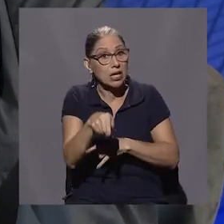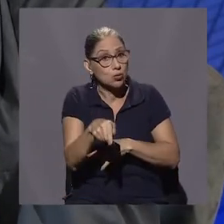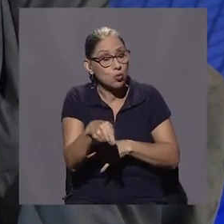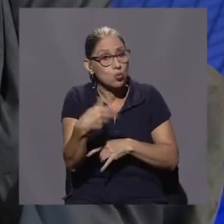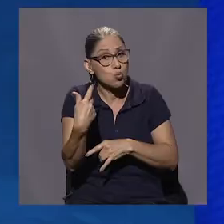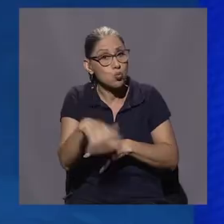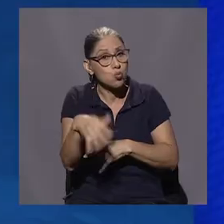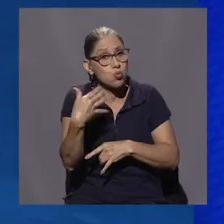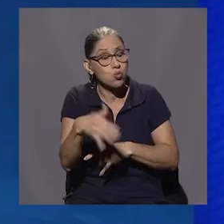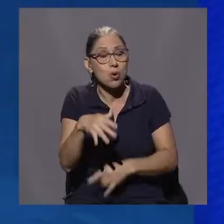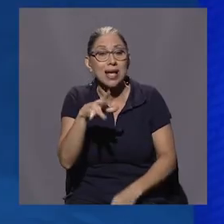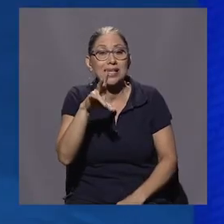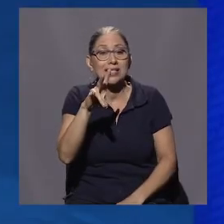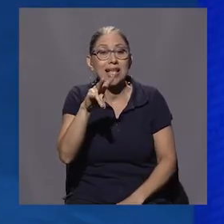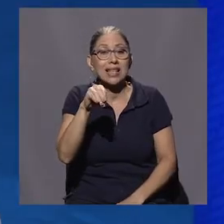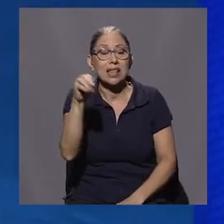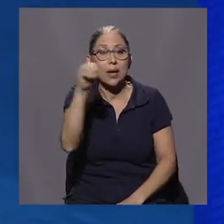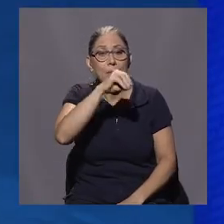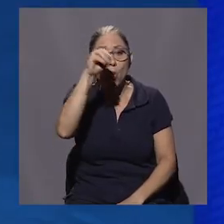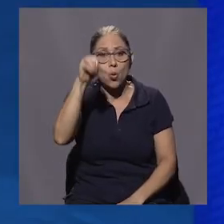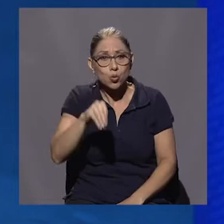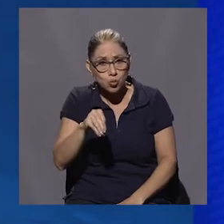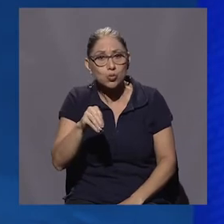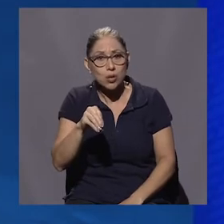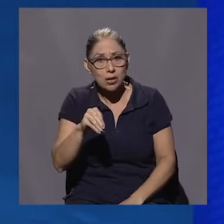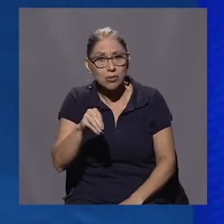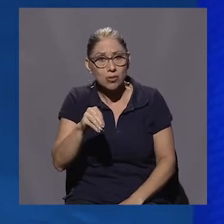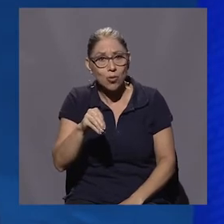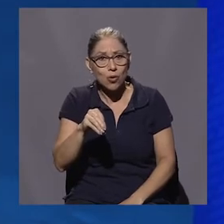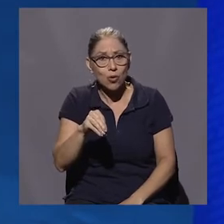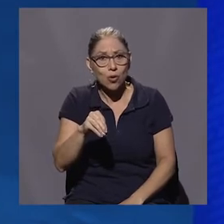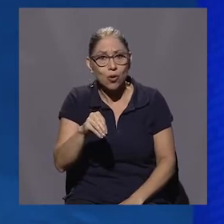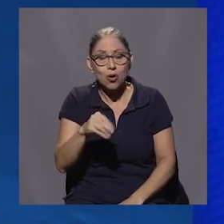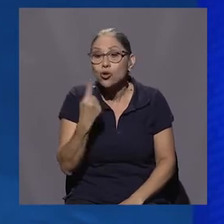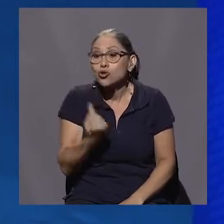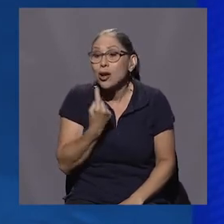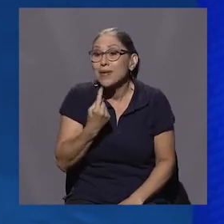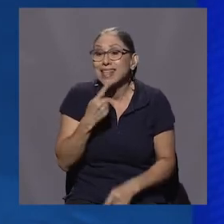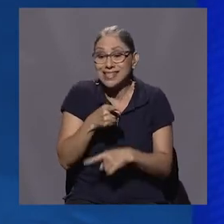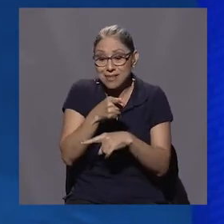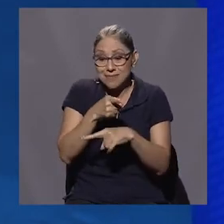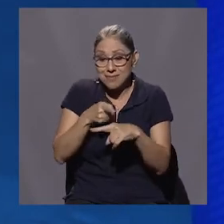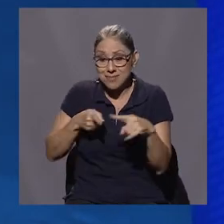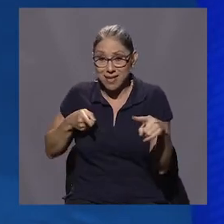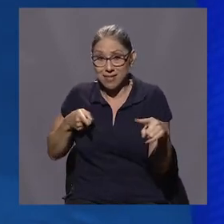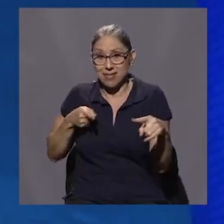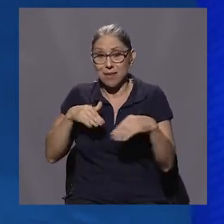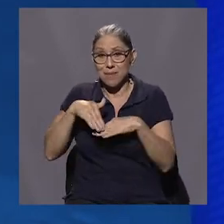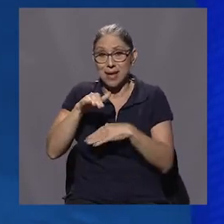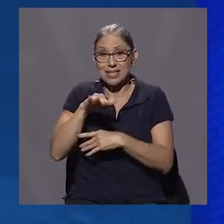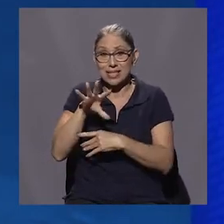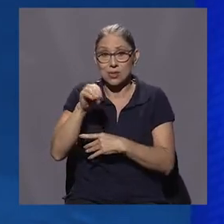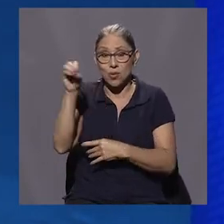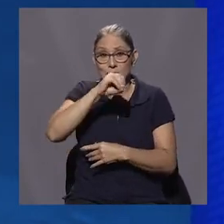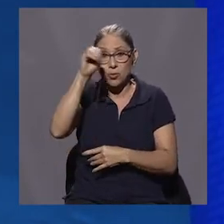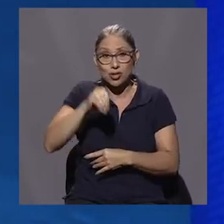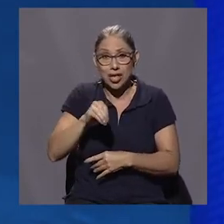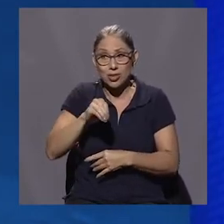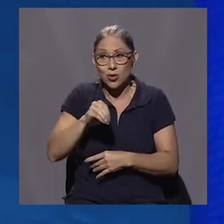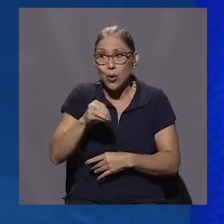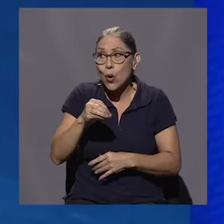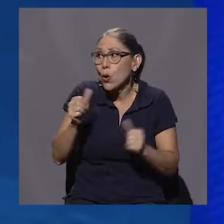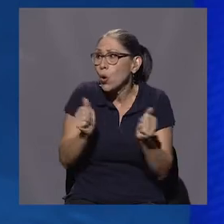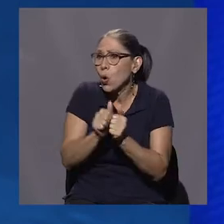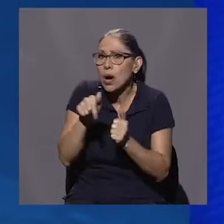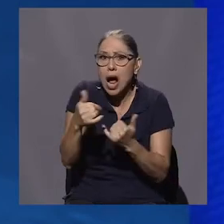el 70%, no solamente que habláramos de más de 50, ya esta situación fiscal se repararía. Lo peor